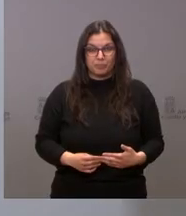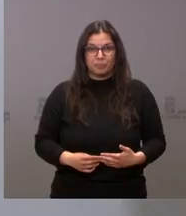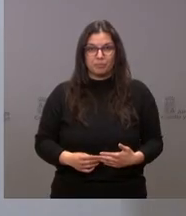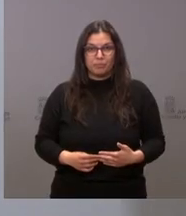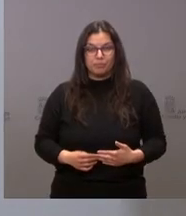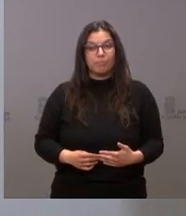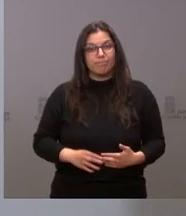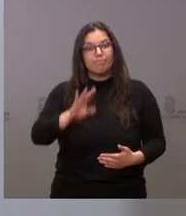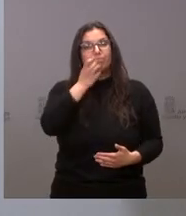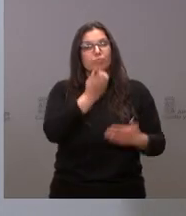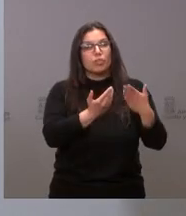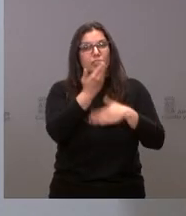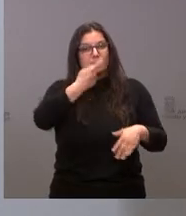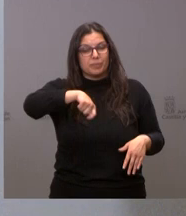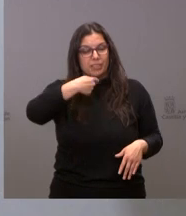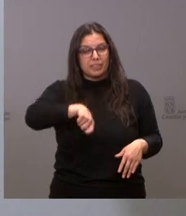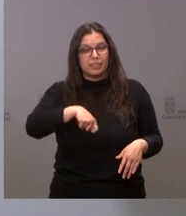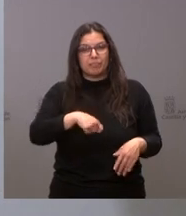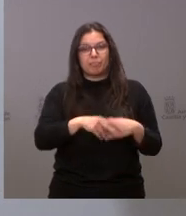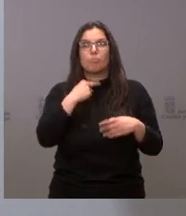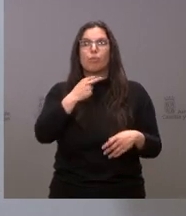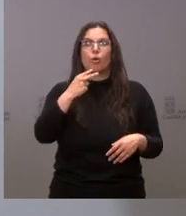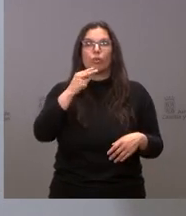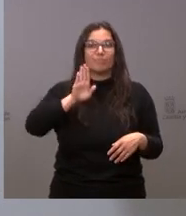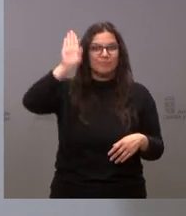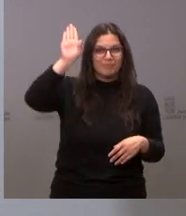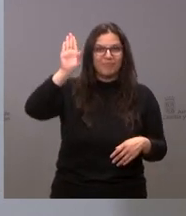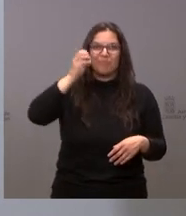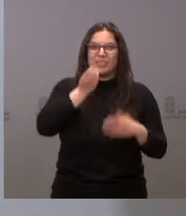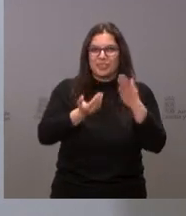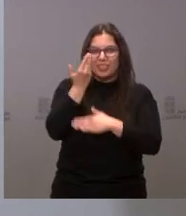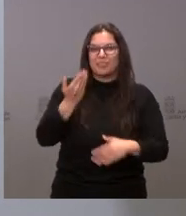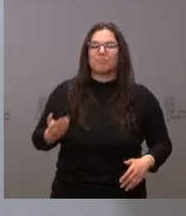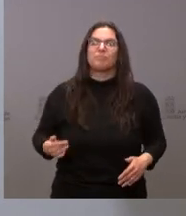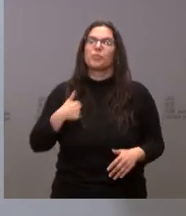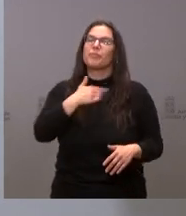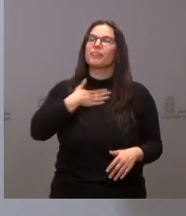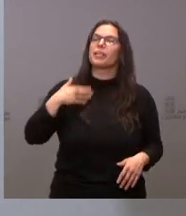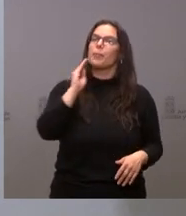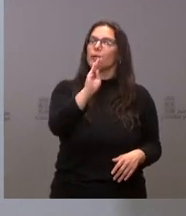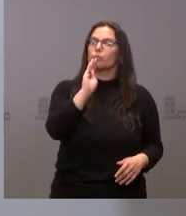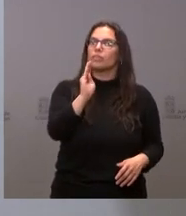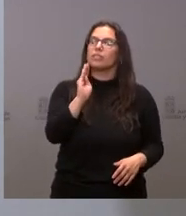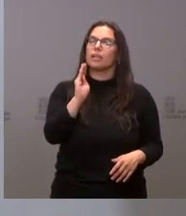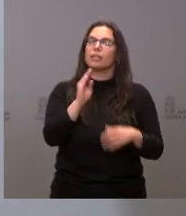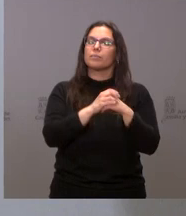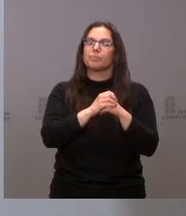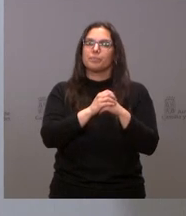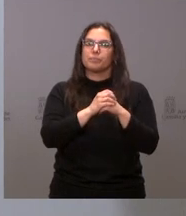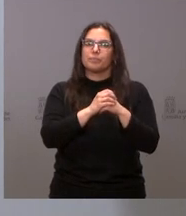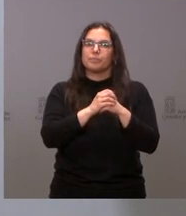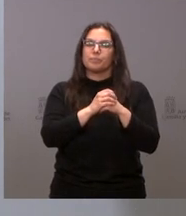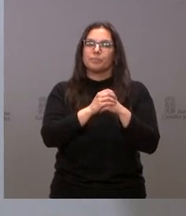Sí, buenos días, presidente. Aquí, buenos días. Le quería preguntar cómo va a financiar